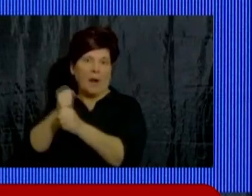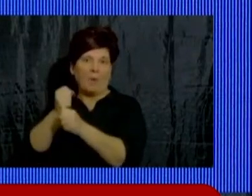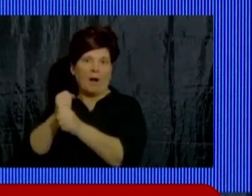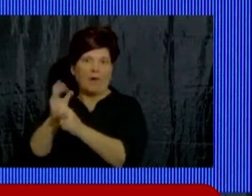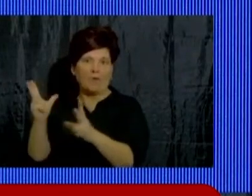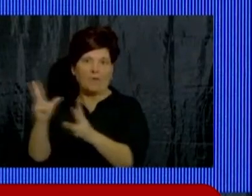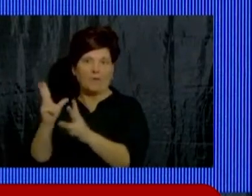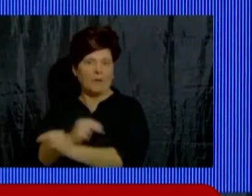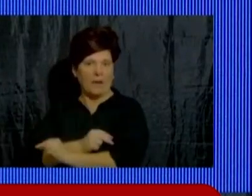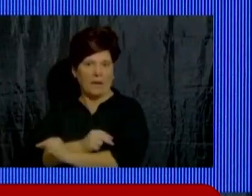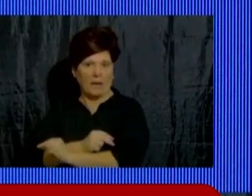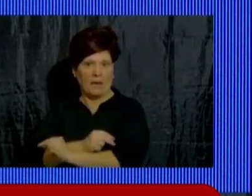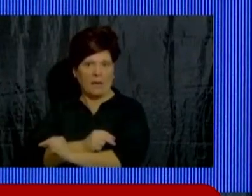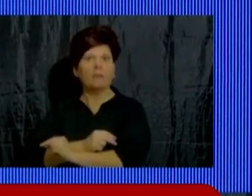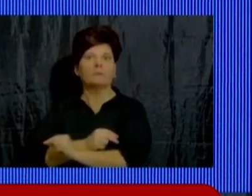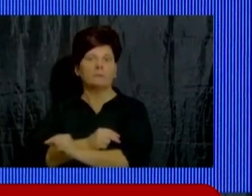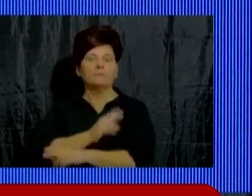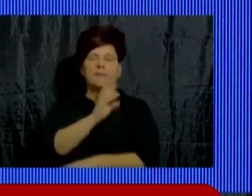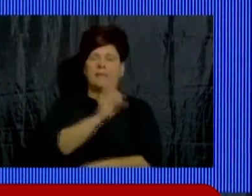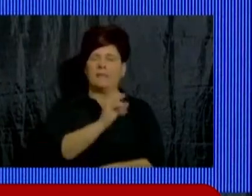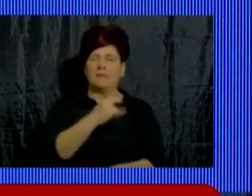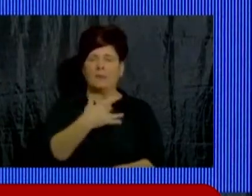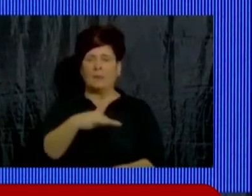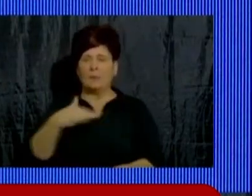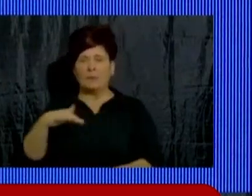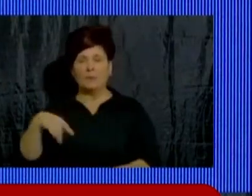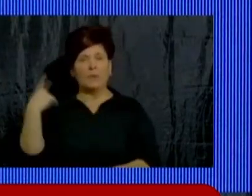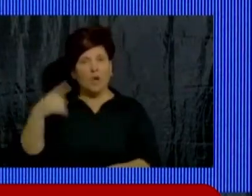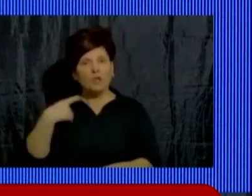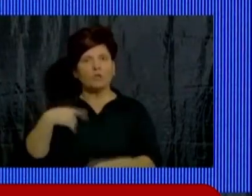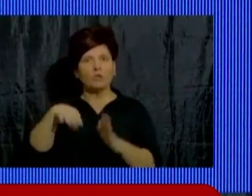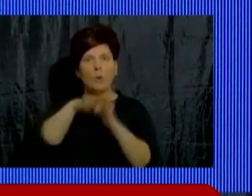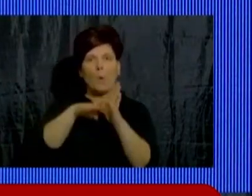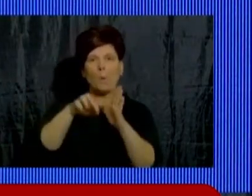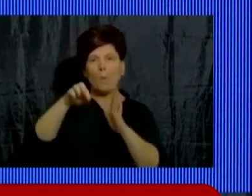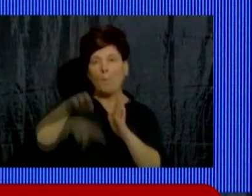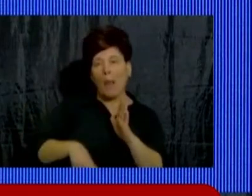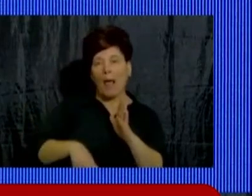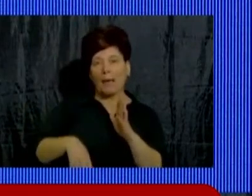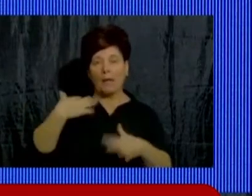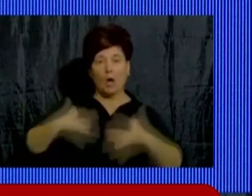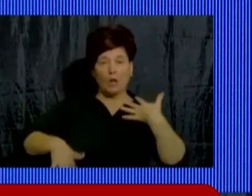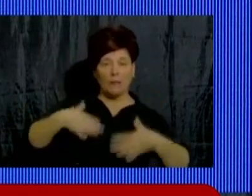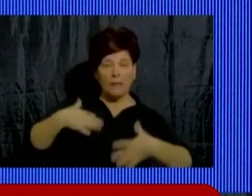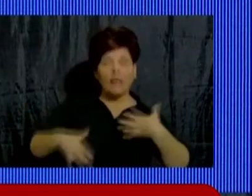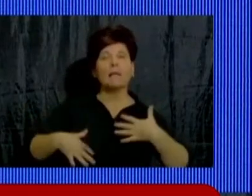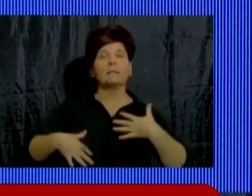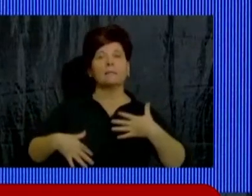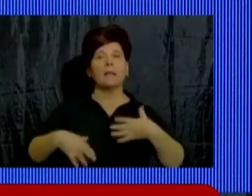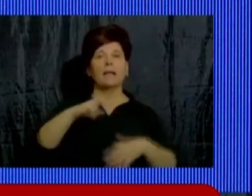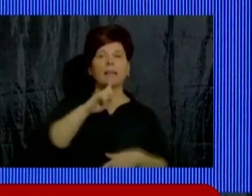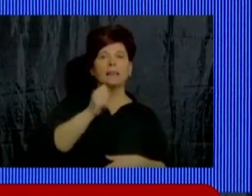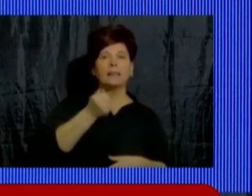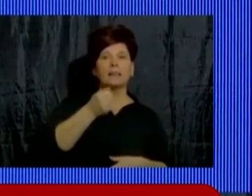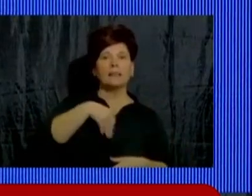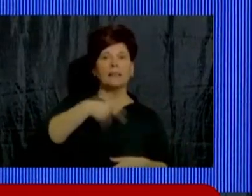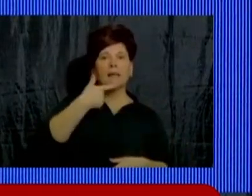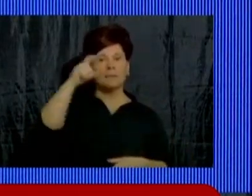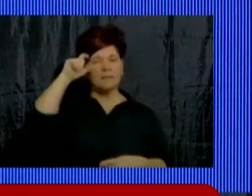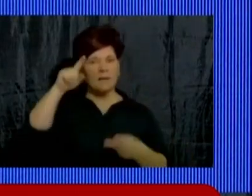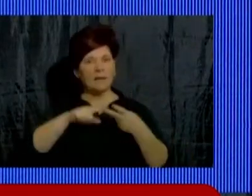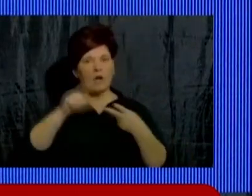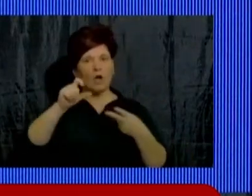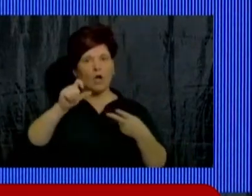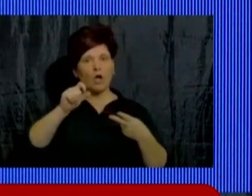innumerable cantidad de inconvenientes por lo que pusimos en marcha un plan de contingencia entre TAMSE con Iferal